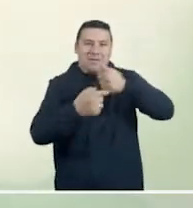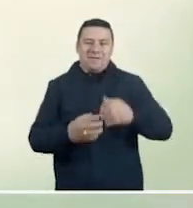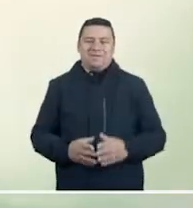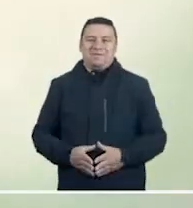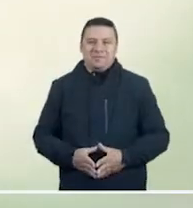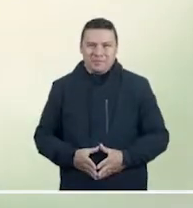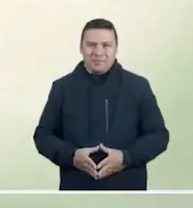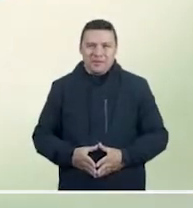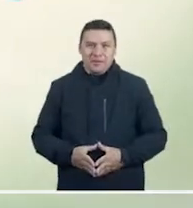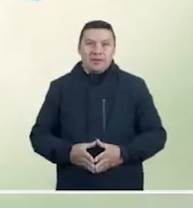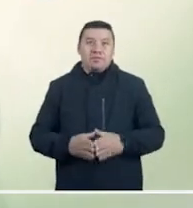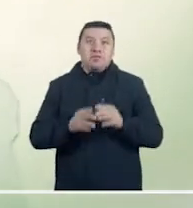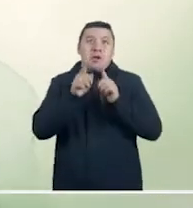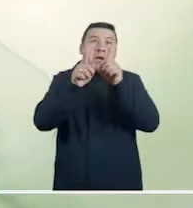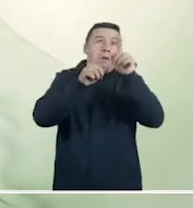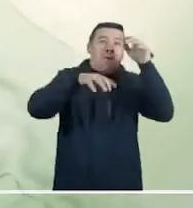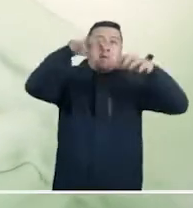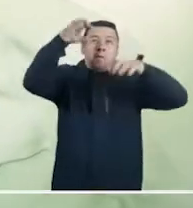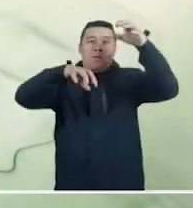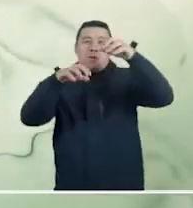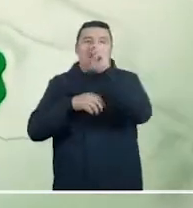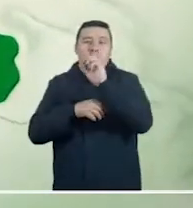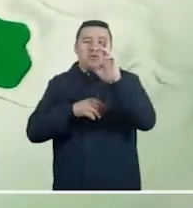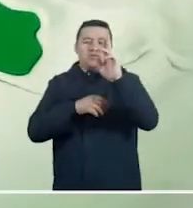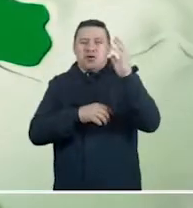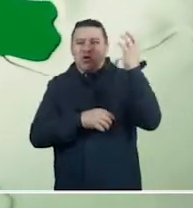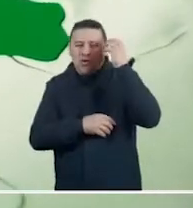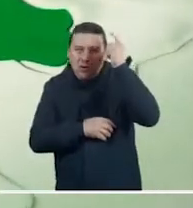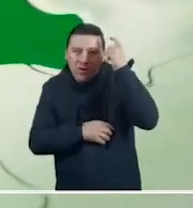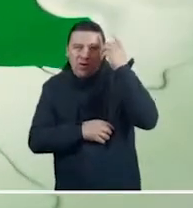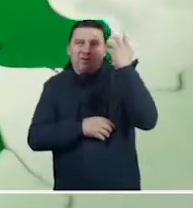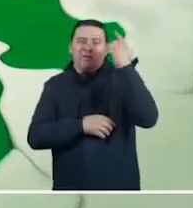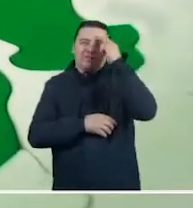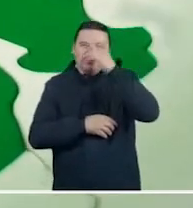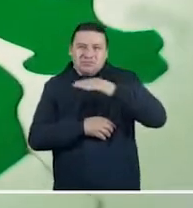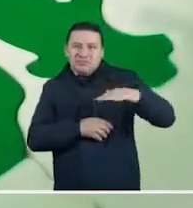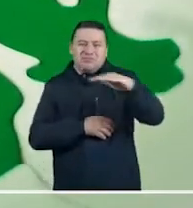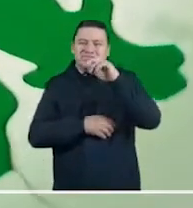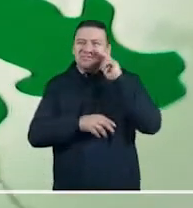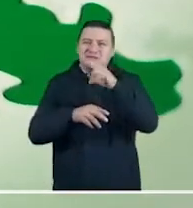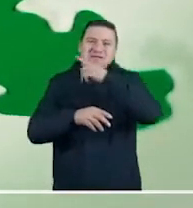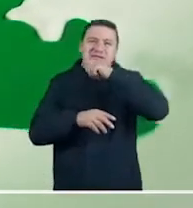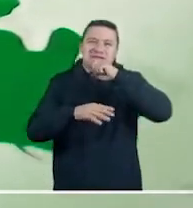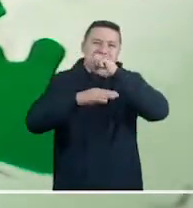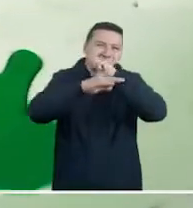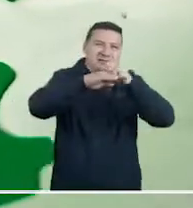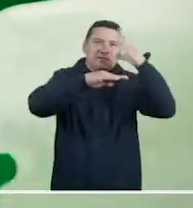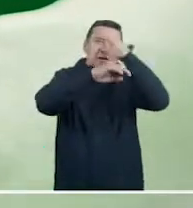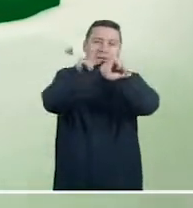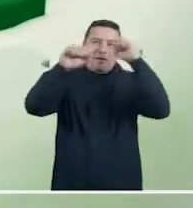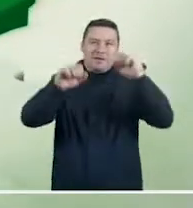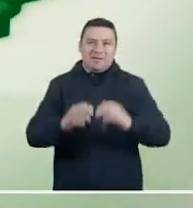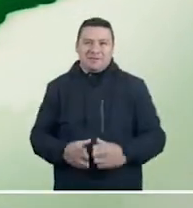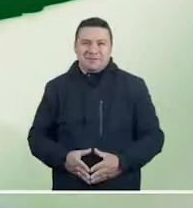Salvo por algunas lluvias en el occidente de Córdoba, en el Caribe, predominarán las condiciones secas durante la mañana.